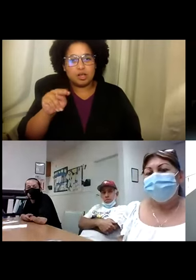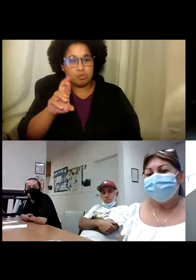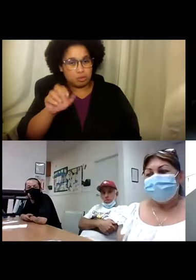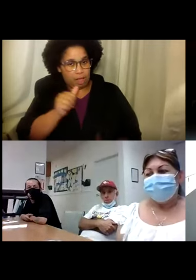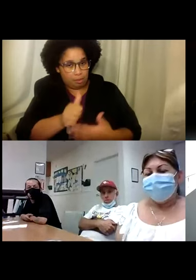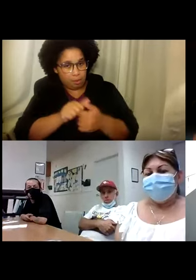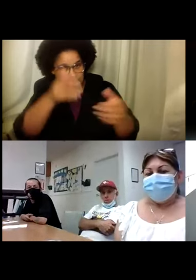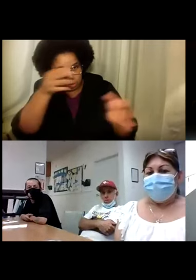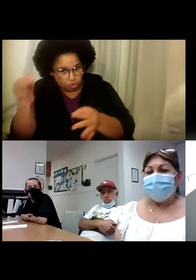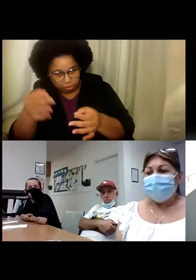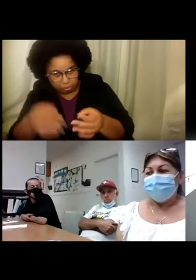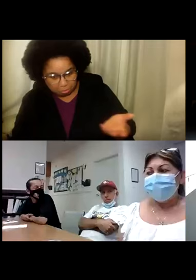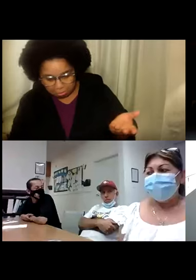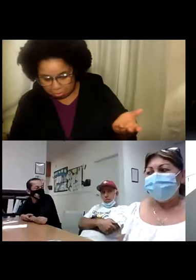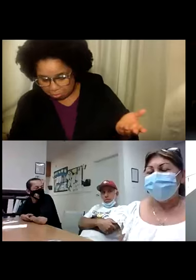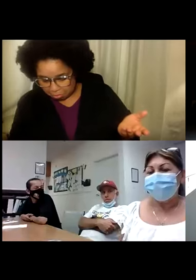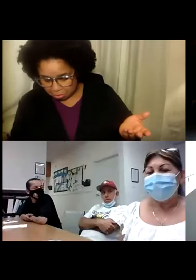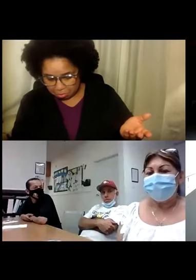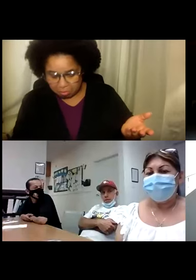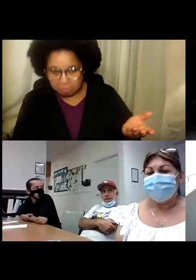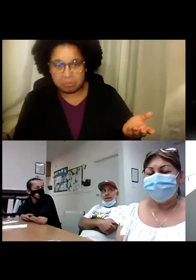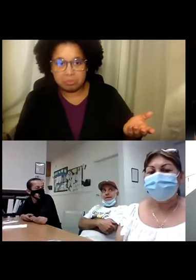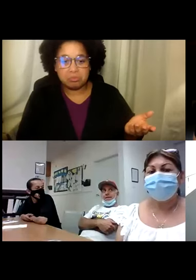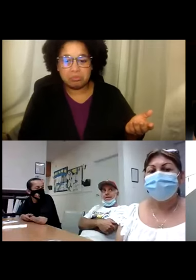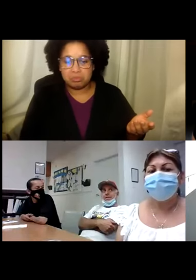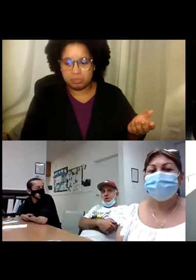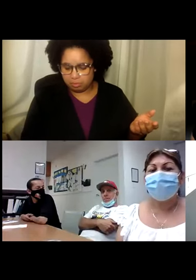Don. ¿Será que Rosa. Alguna vez. Les ha ayudado a ustedes. Con alguna decisión.